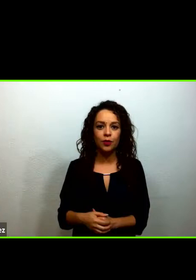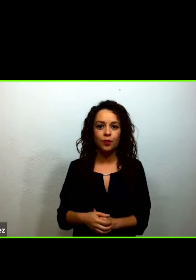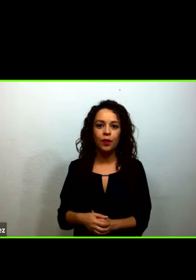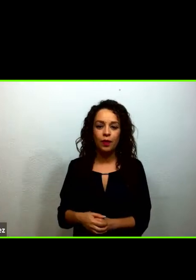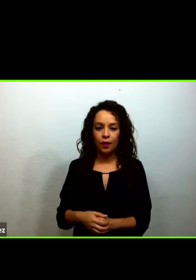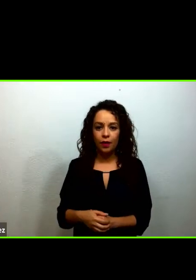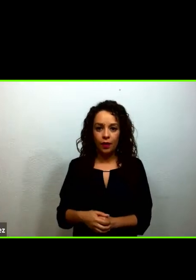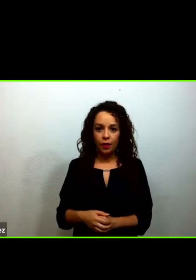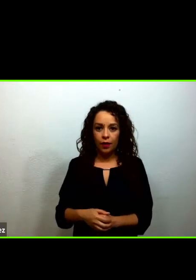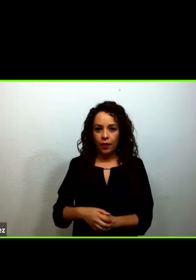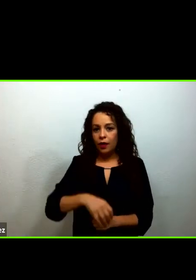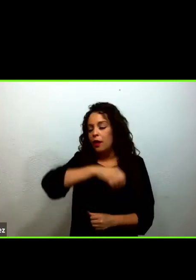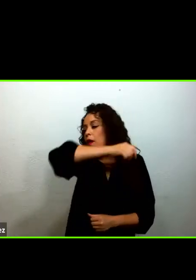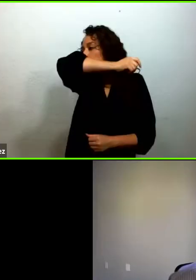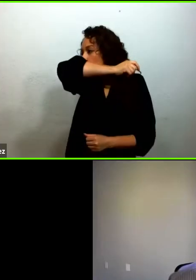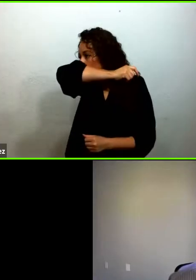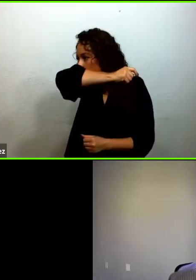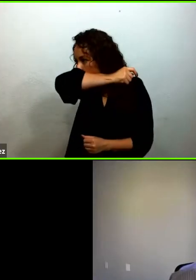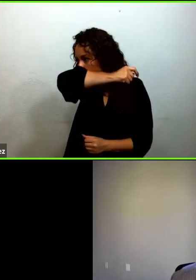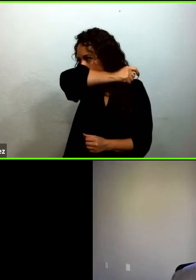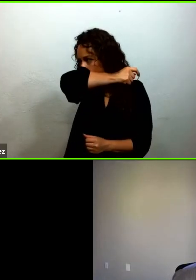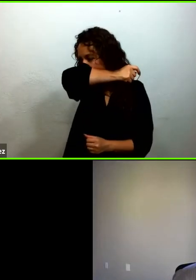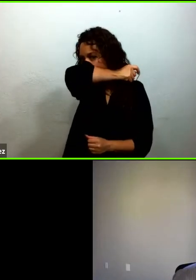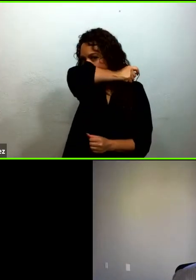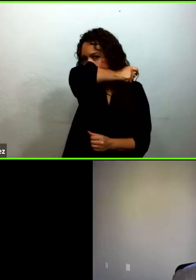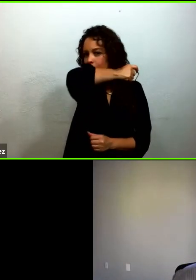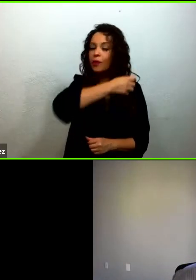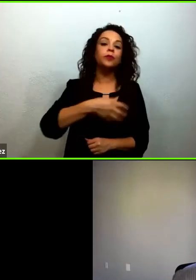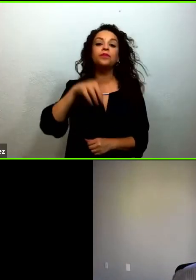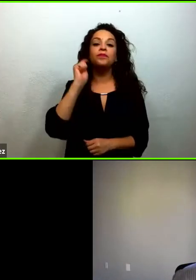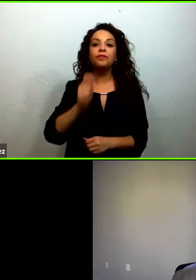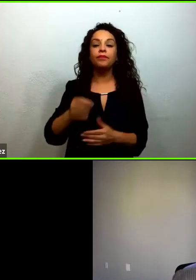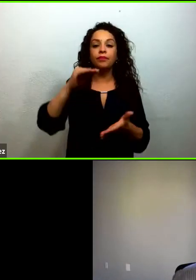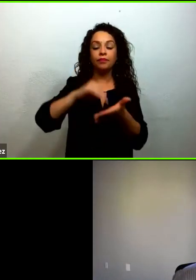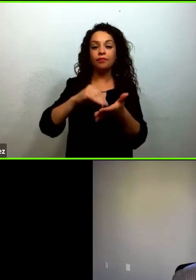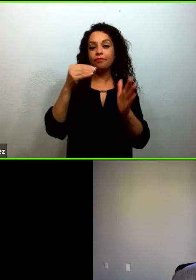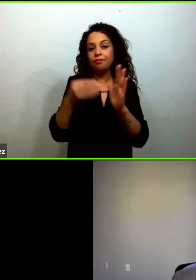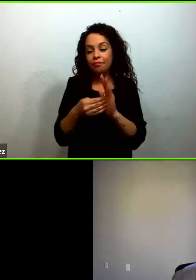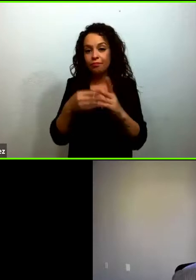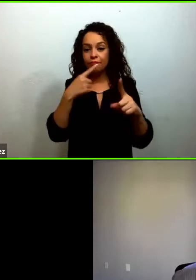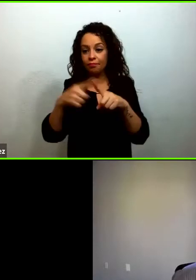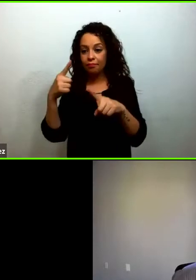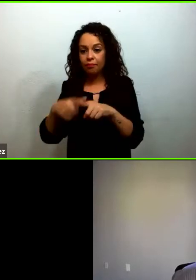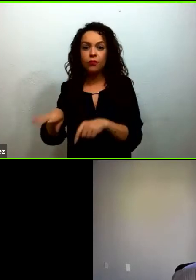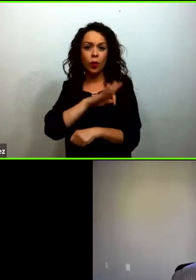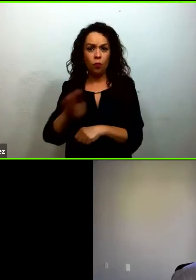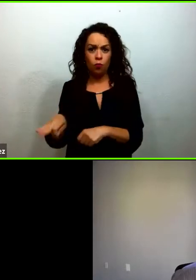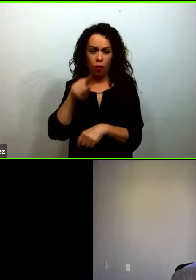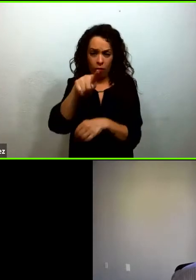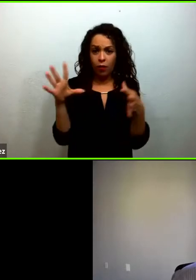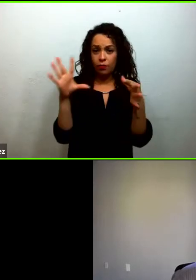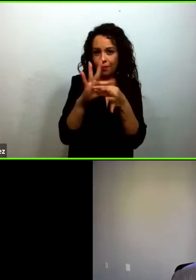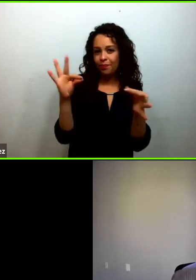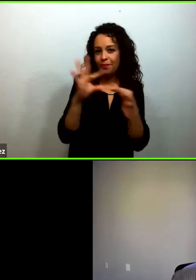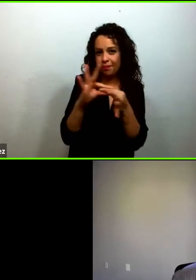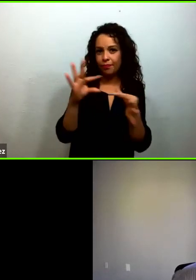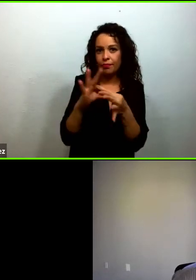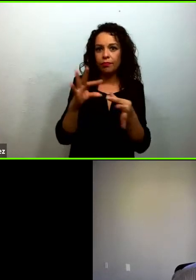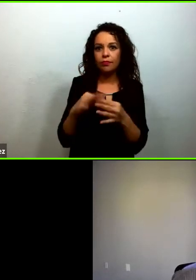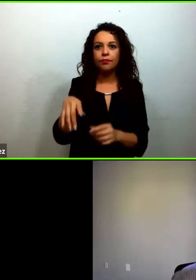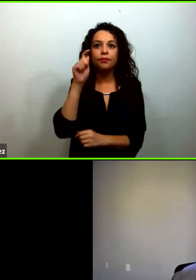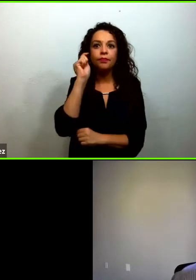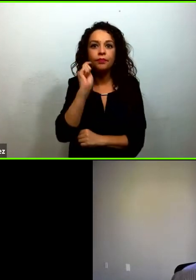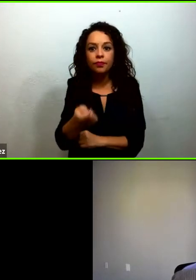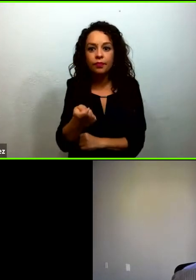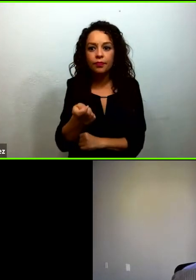para abordar las estrategias que nos plantea Marilín, tal vez nos puedas contar un poco de qué es el paradigma de